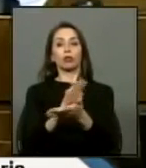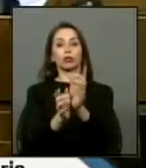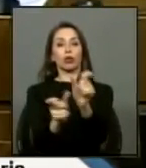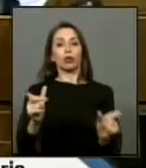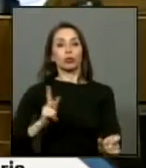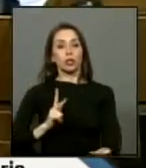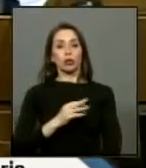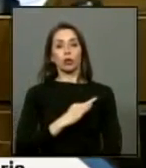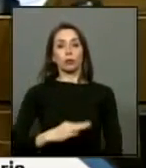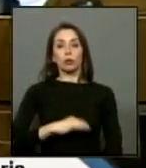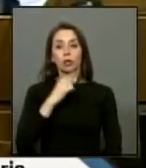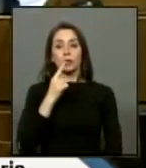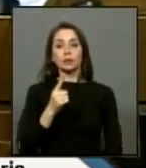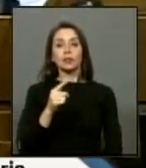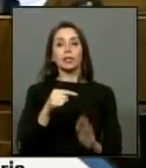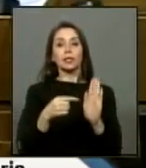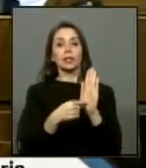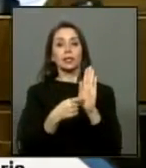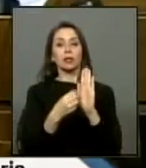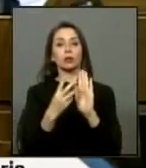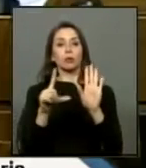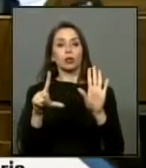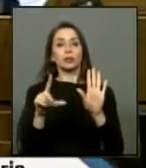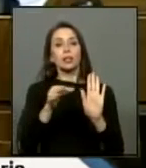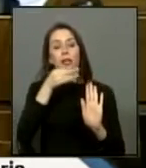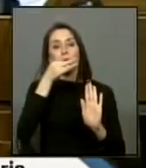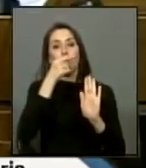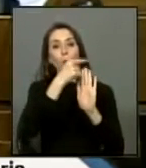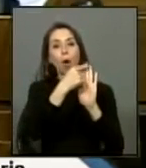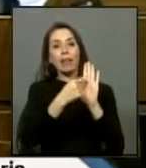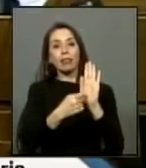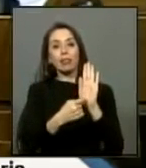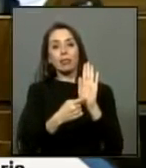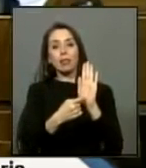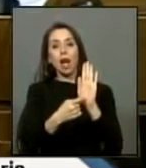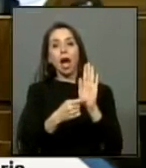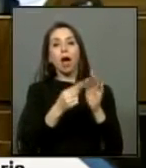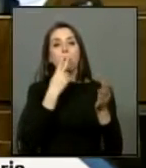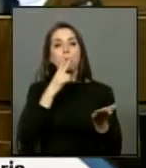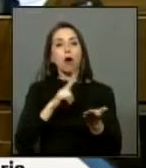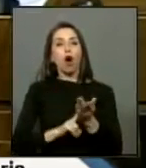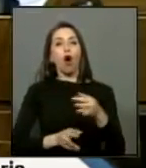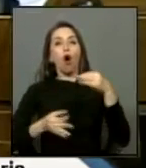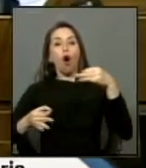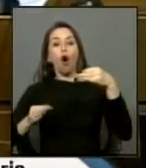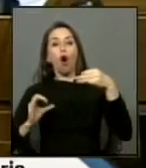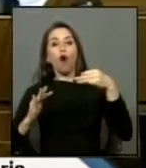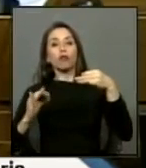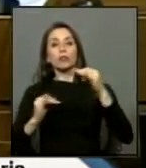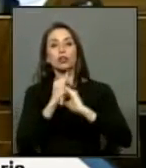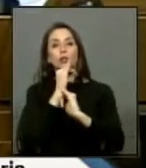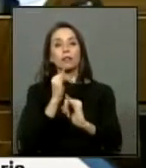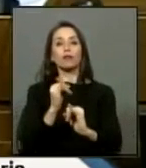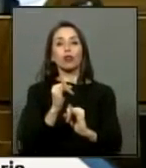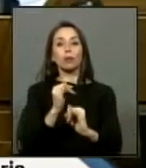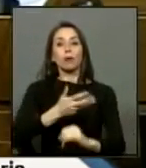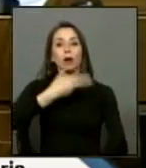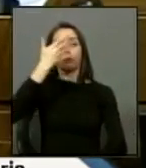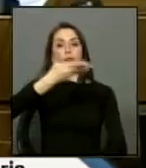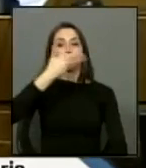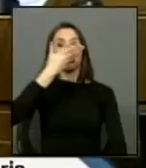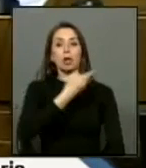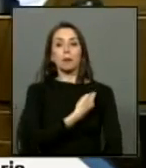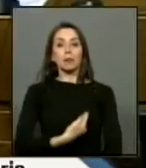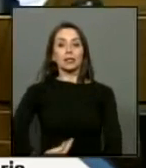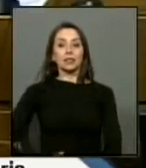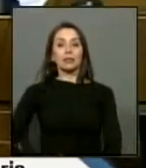diputados lo que está en el punto 7 de la cuenta hoy día que es el oficio en que se da cuenta de lo que fue la exposición del